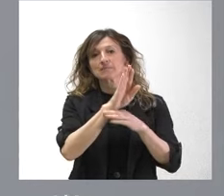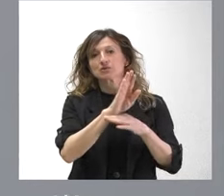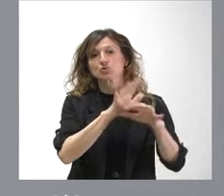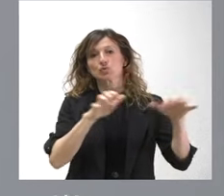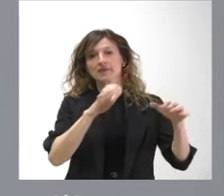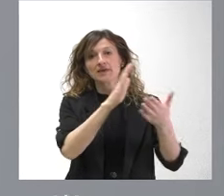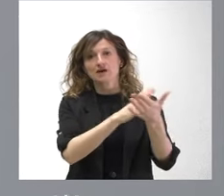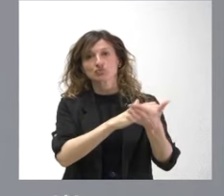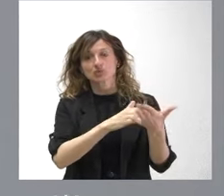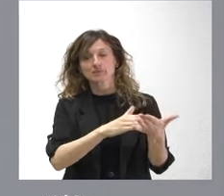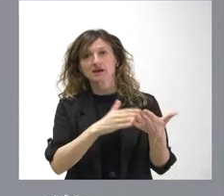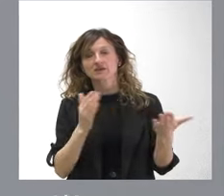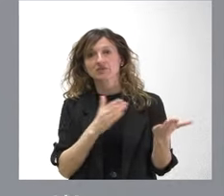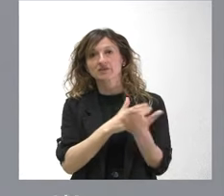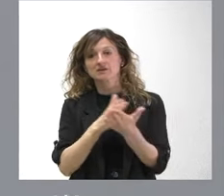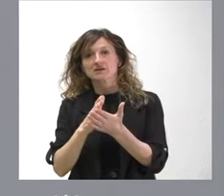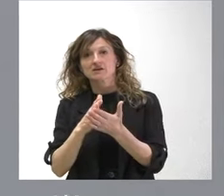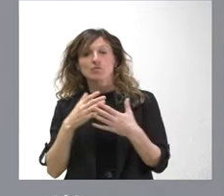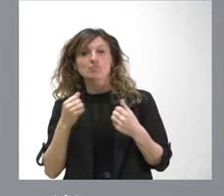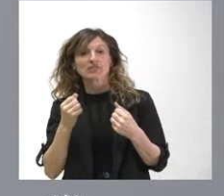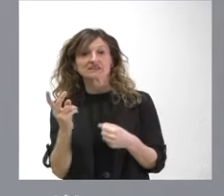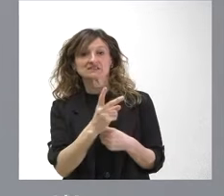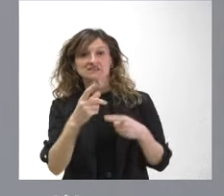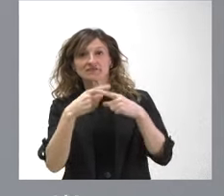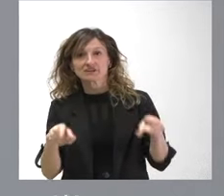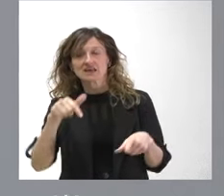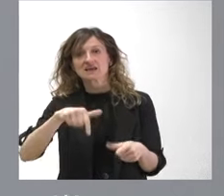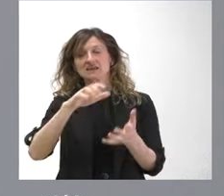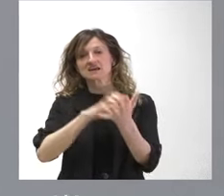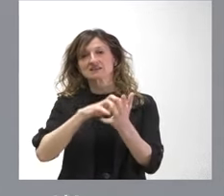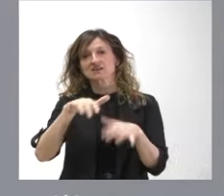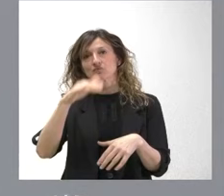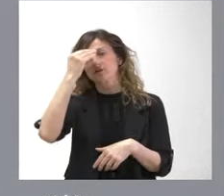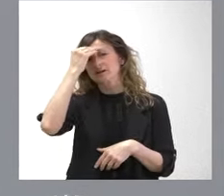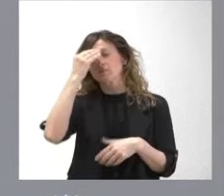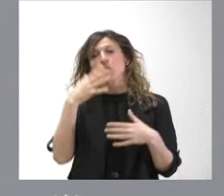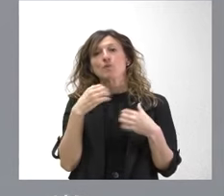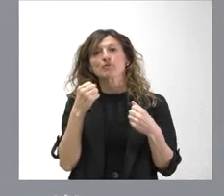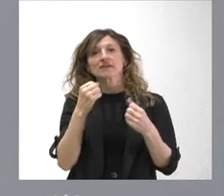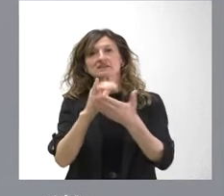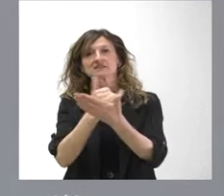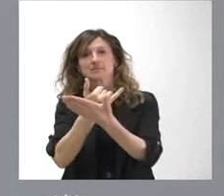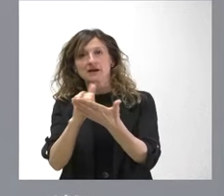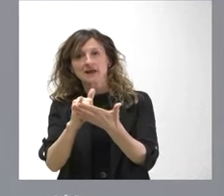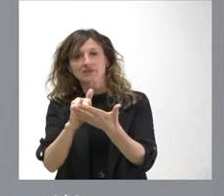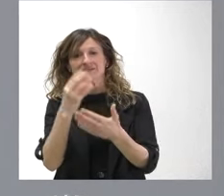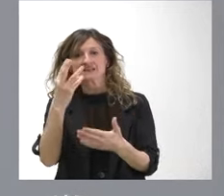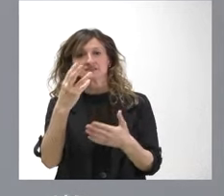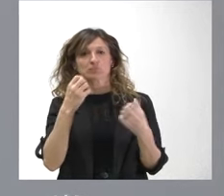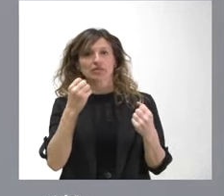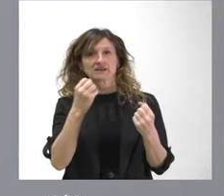y por tanto como son los dos poderes distintos y aquí en Castilla y León creemos en la separación de poderes no de los dos, de los tres